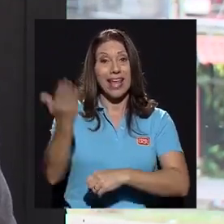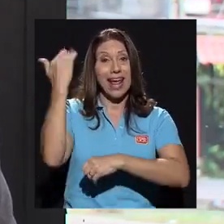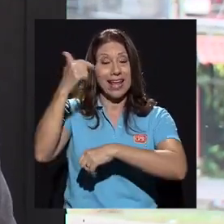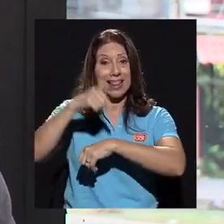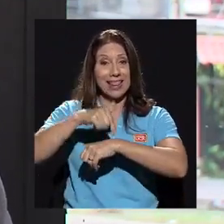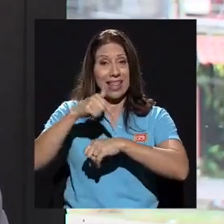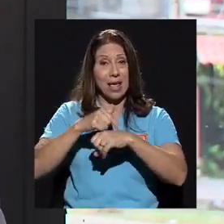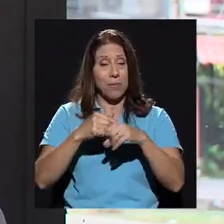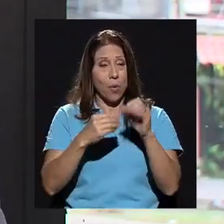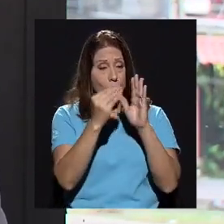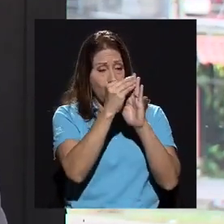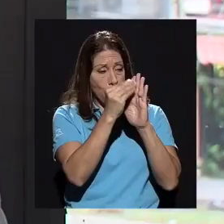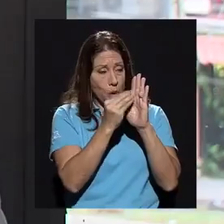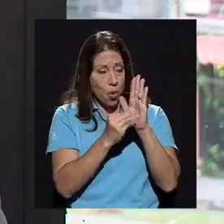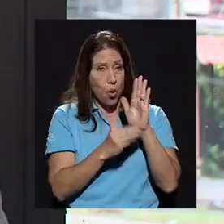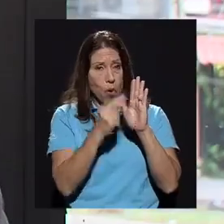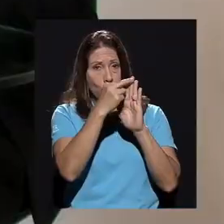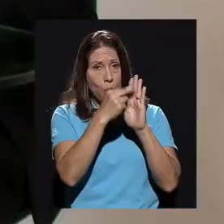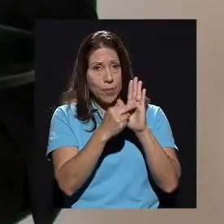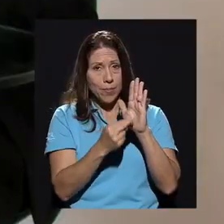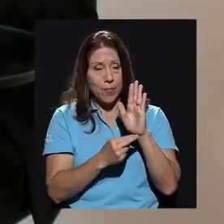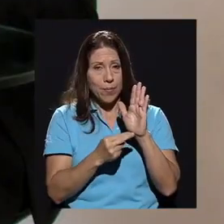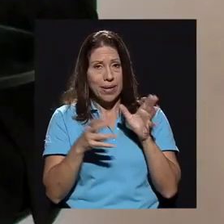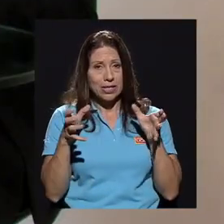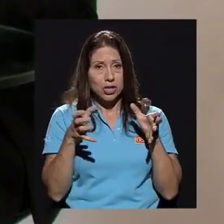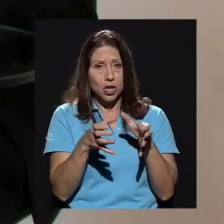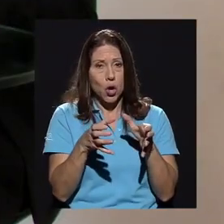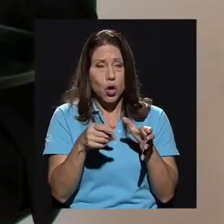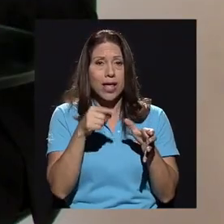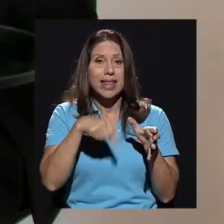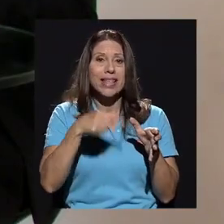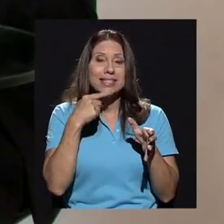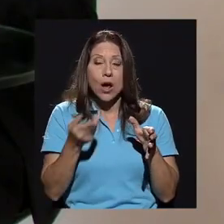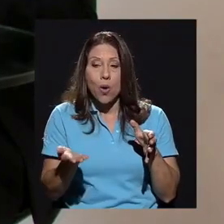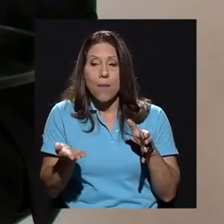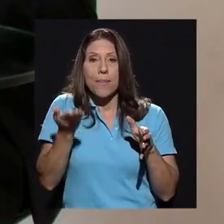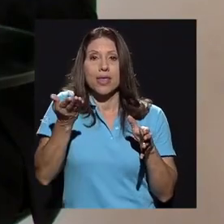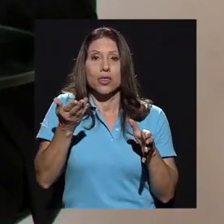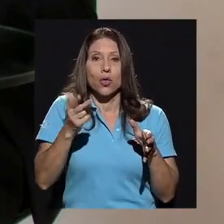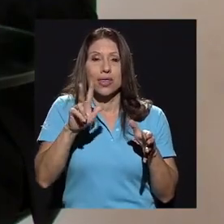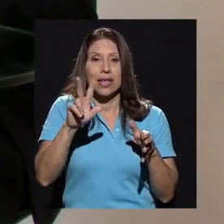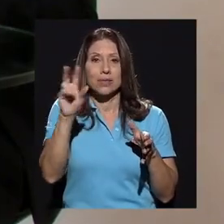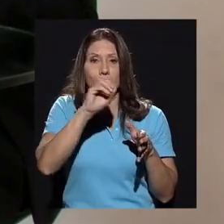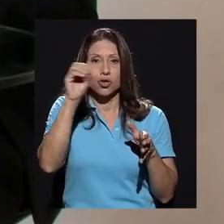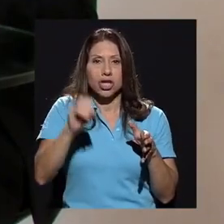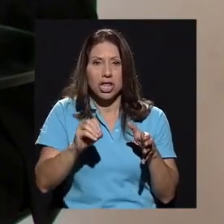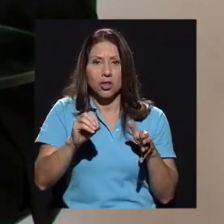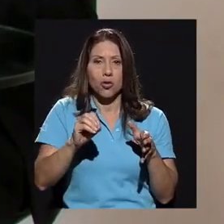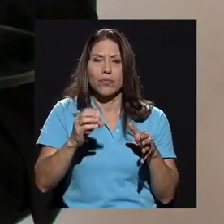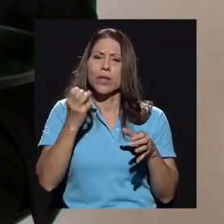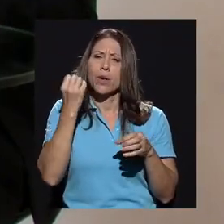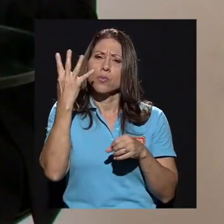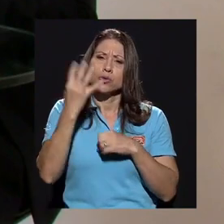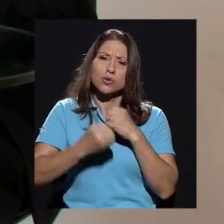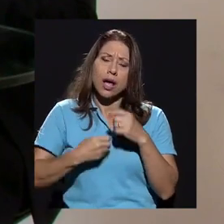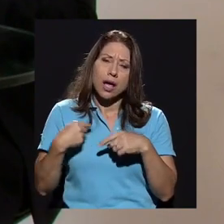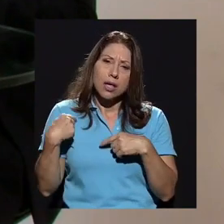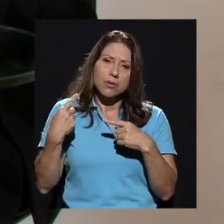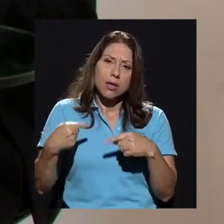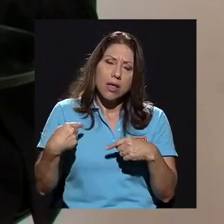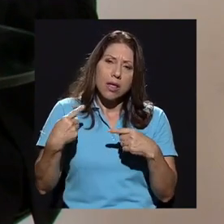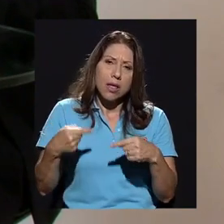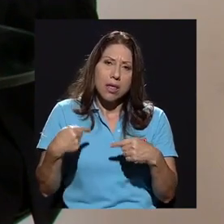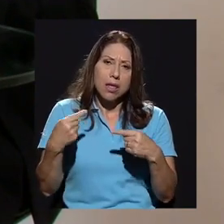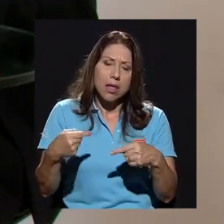por convención colectiva, un aumento del 3%. A lo largo de muchos años, uno se acostumbró a que ese 3% era